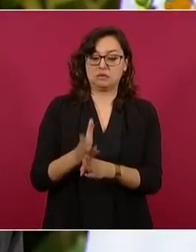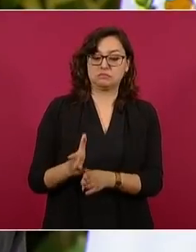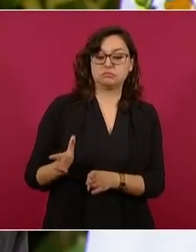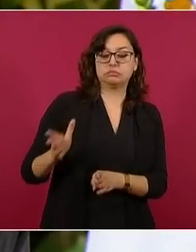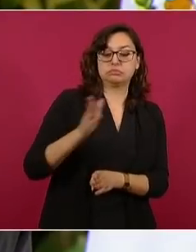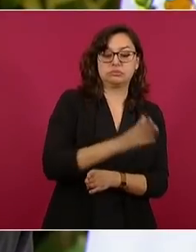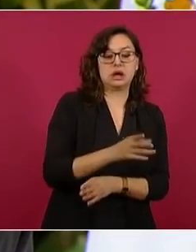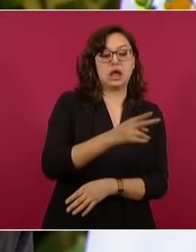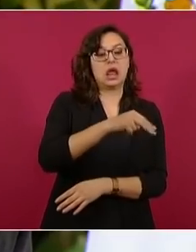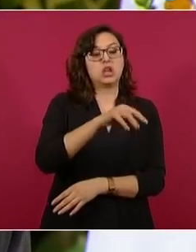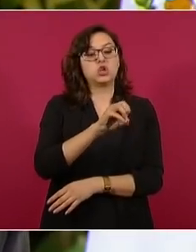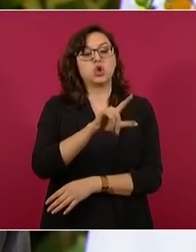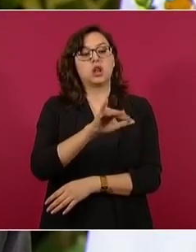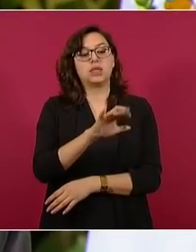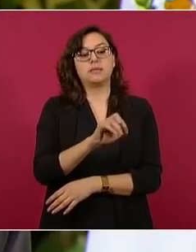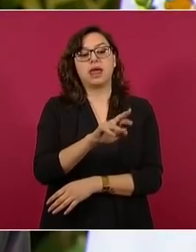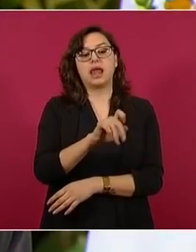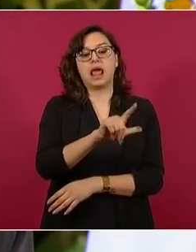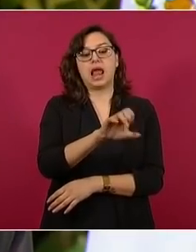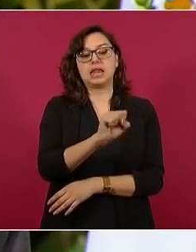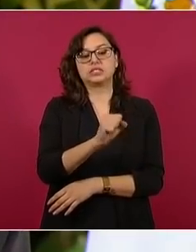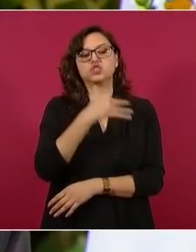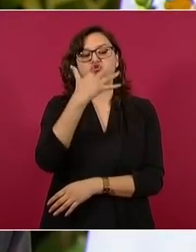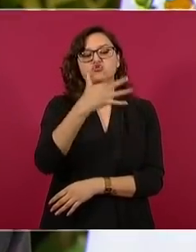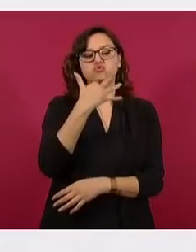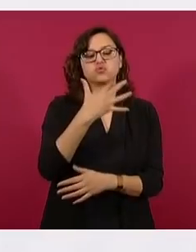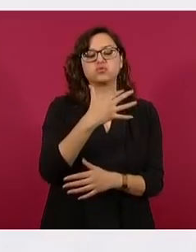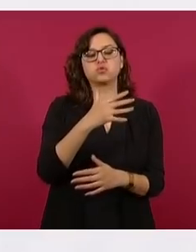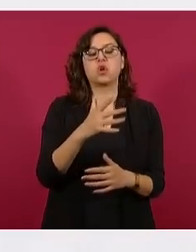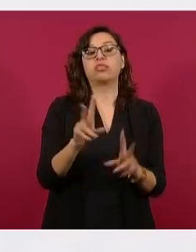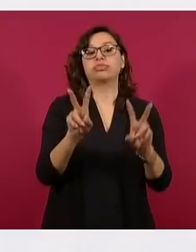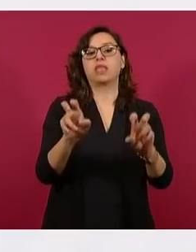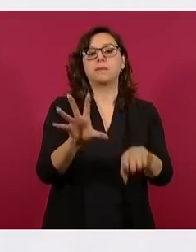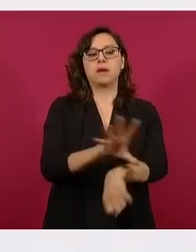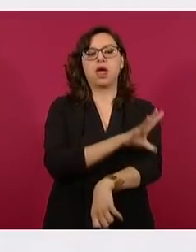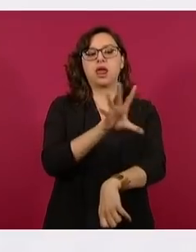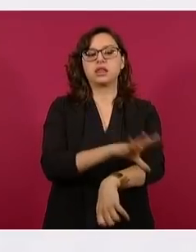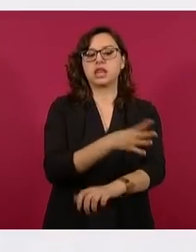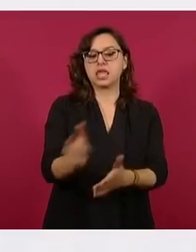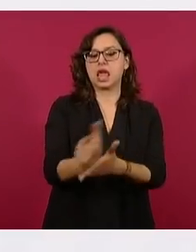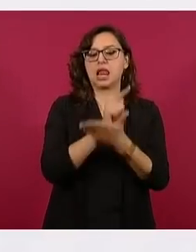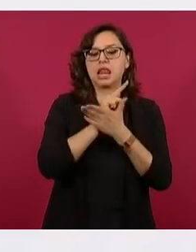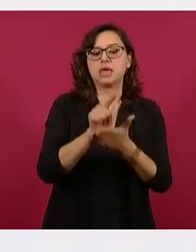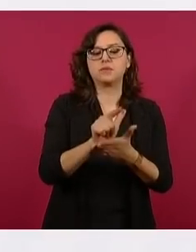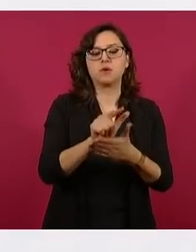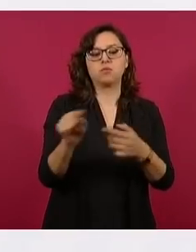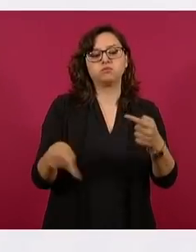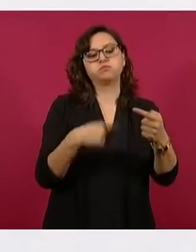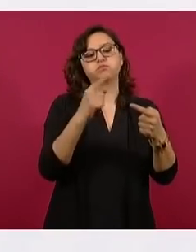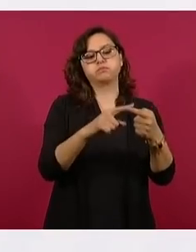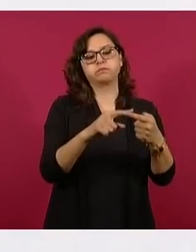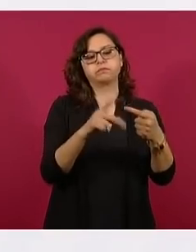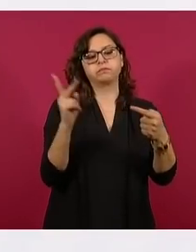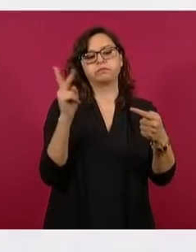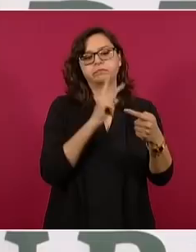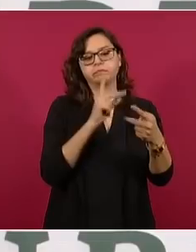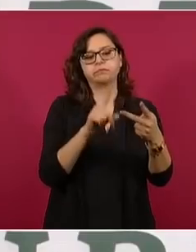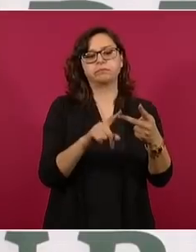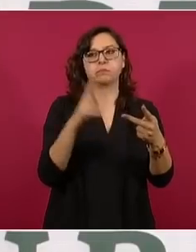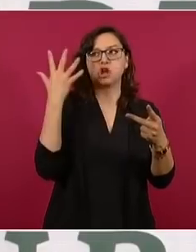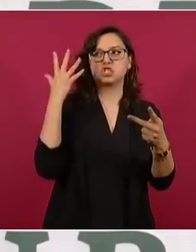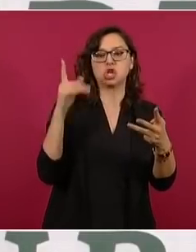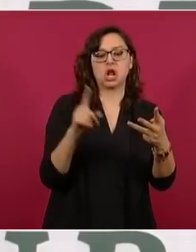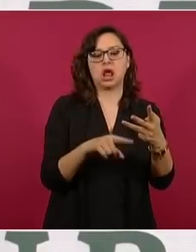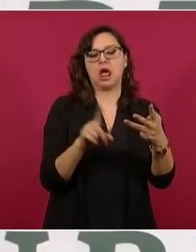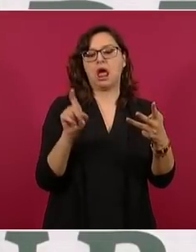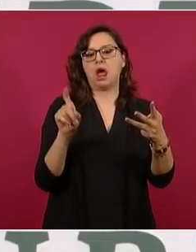corruptos de no considerar como limpia la energía producida en las